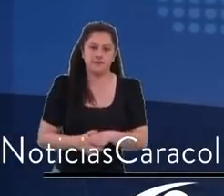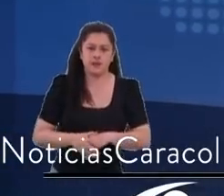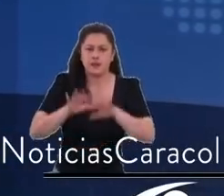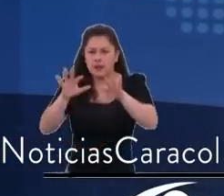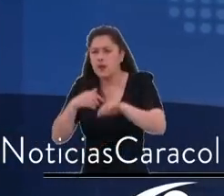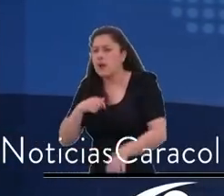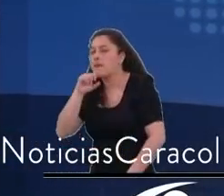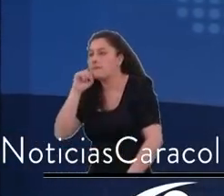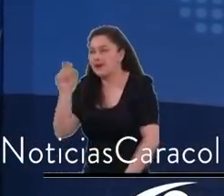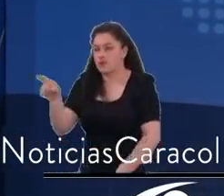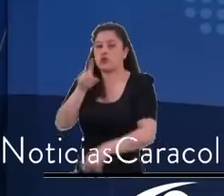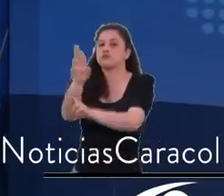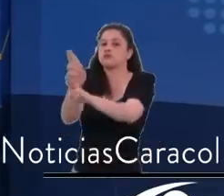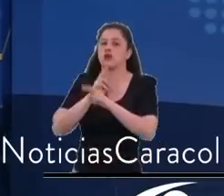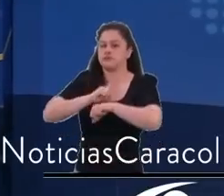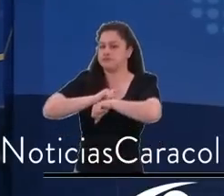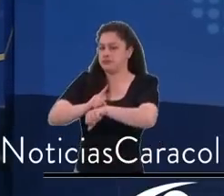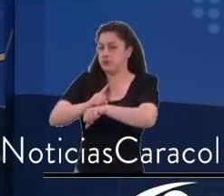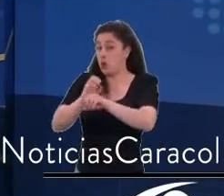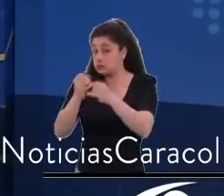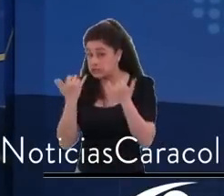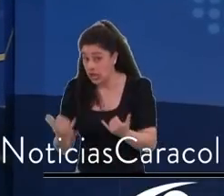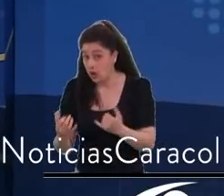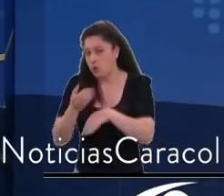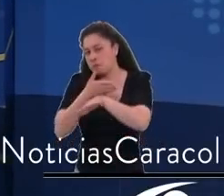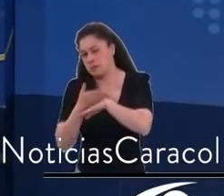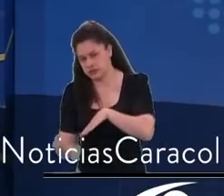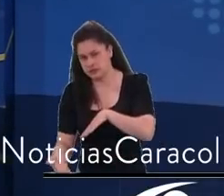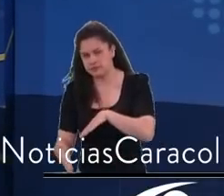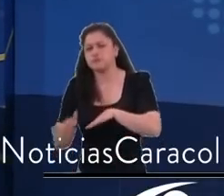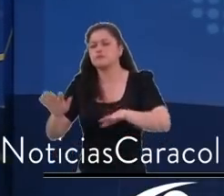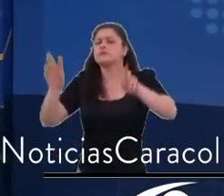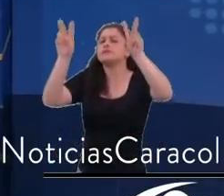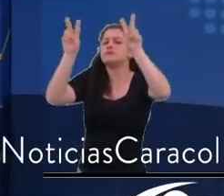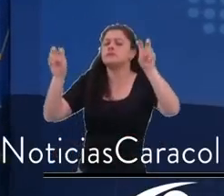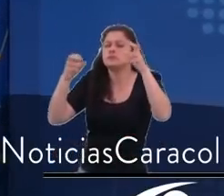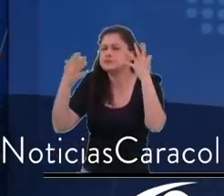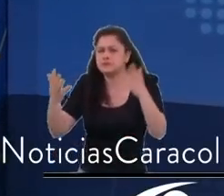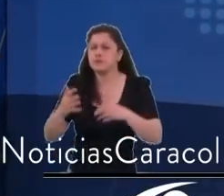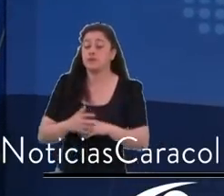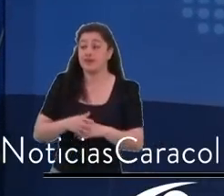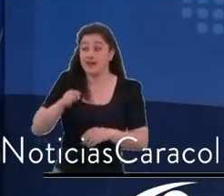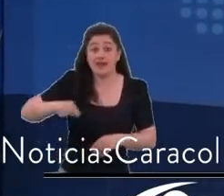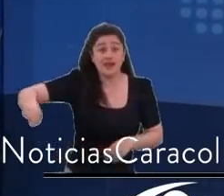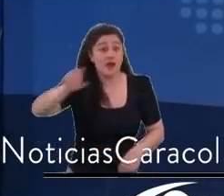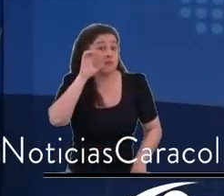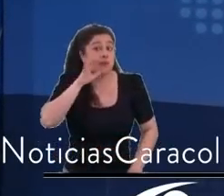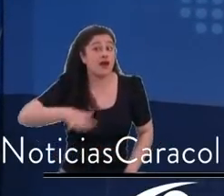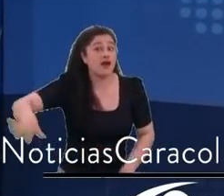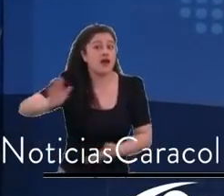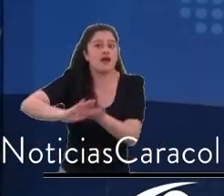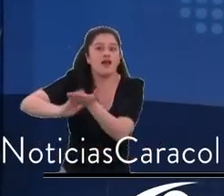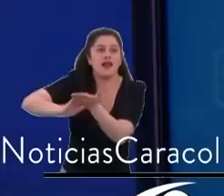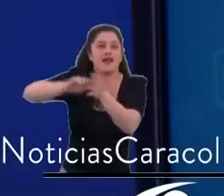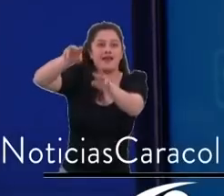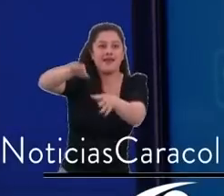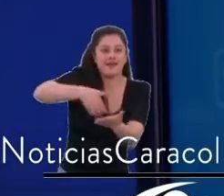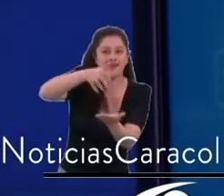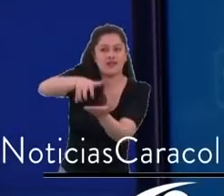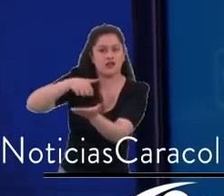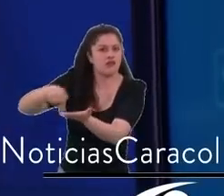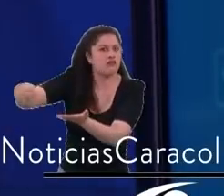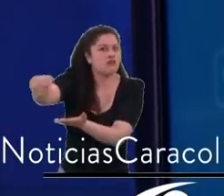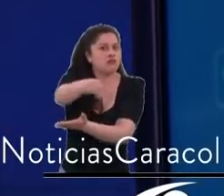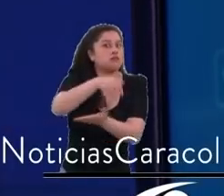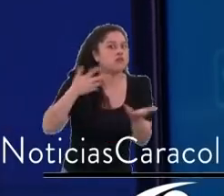A propósito de toda esta serie de obras y revolcón que hay en la ciudad, se ha conocido en las últimas horas del pico y placa. ¿Hablamos de eso ya o más adelante? Si quieres, de